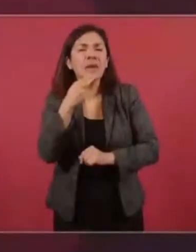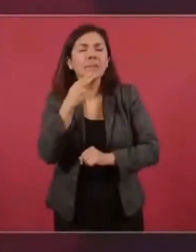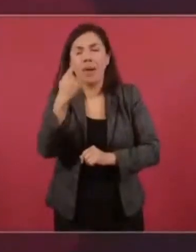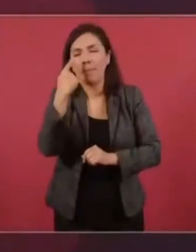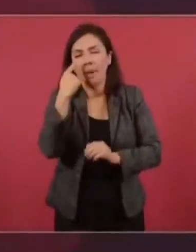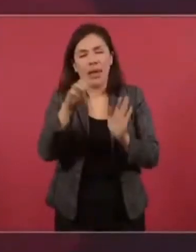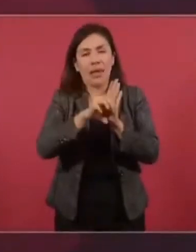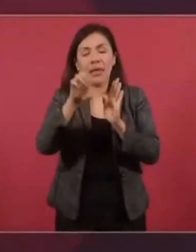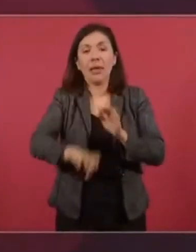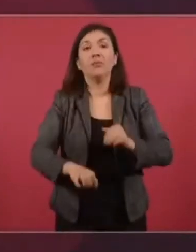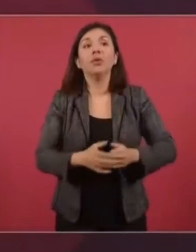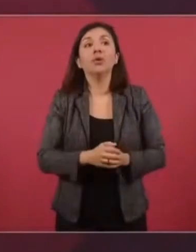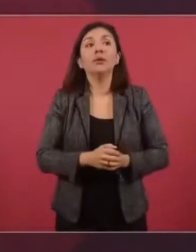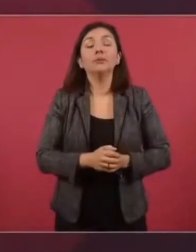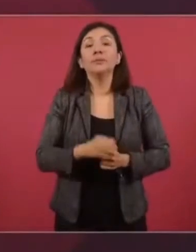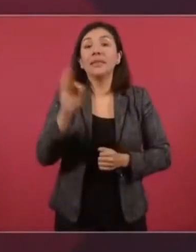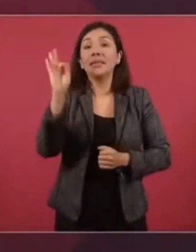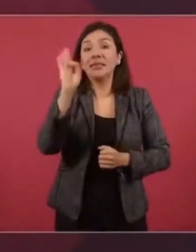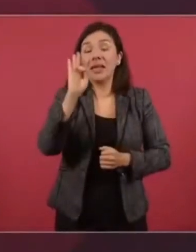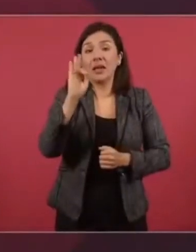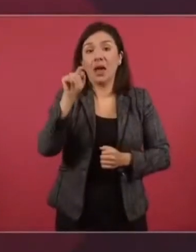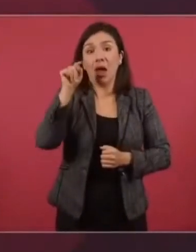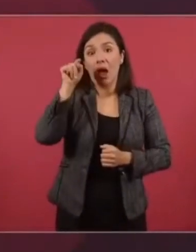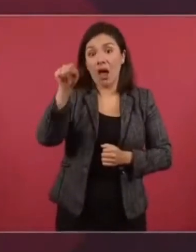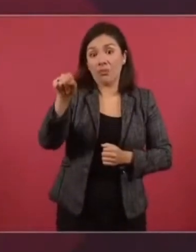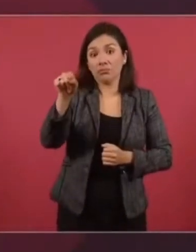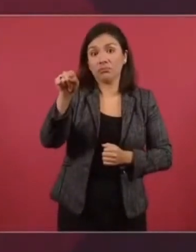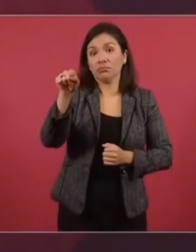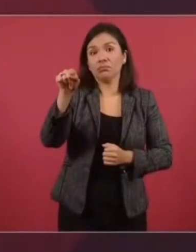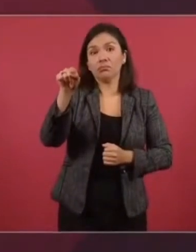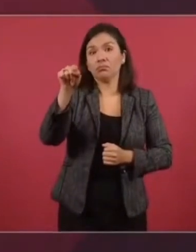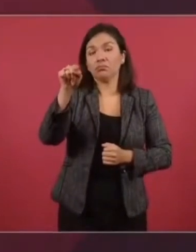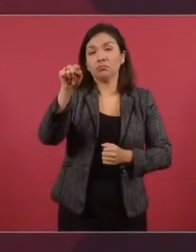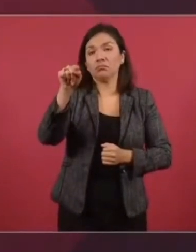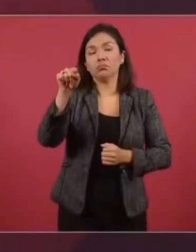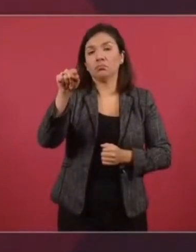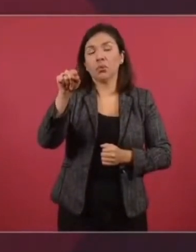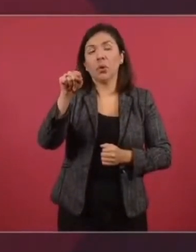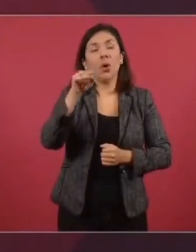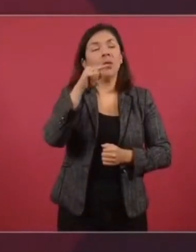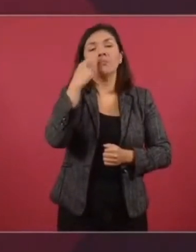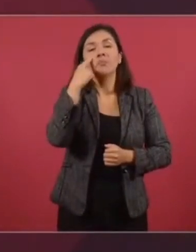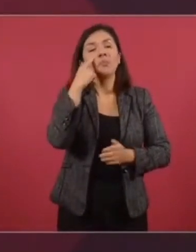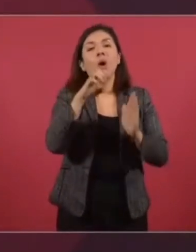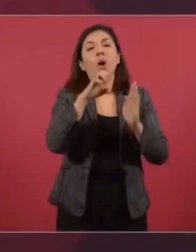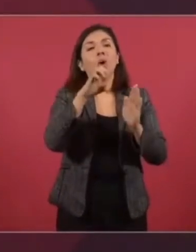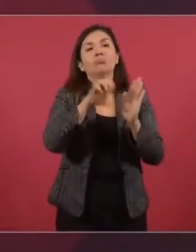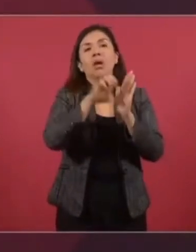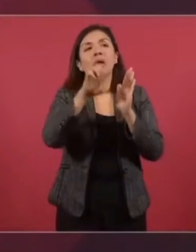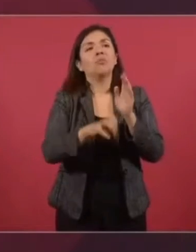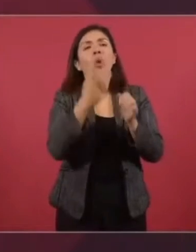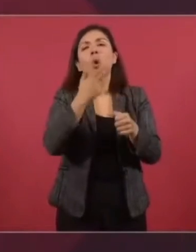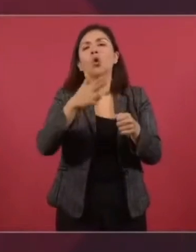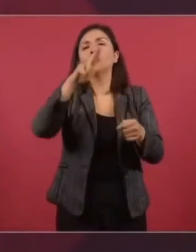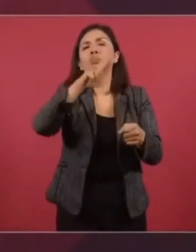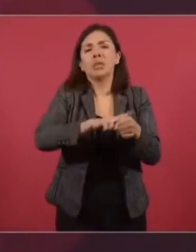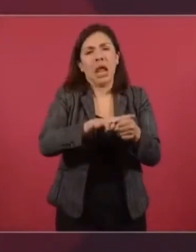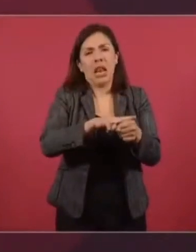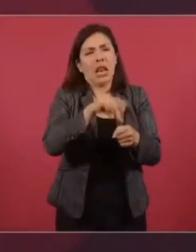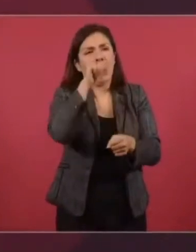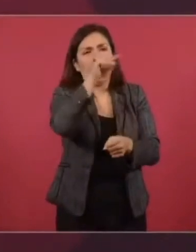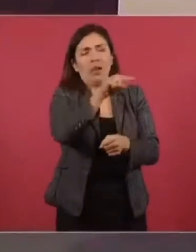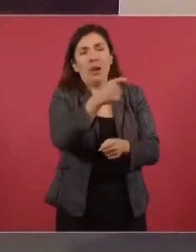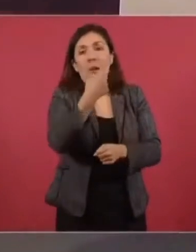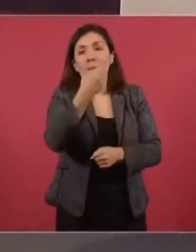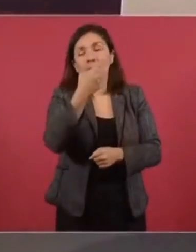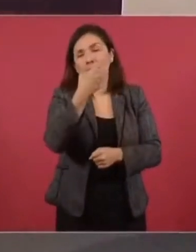en una de esas 20 mil unidades médicas un paciente